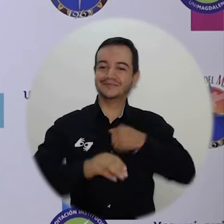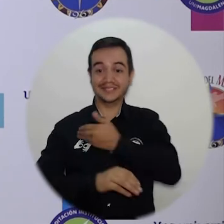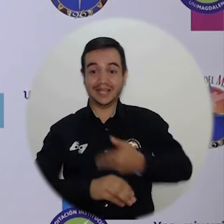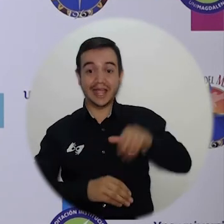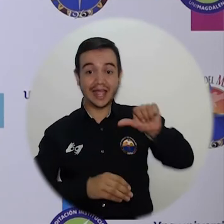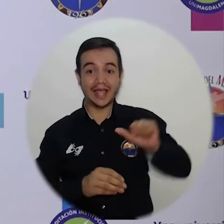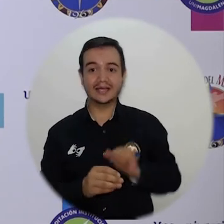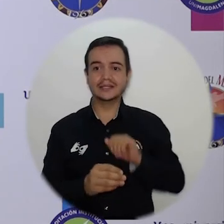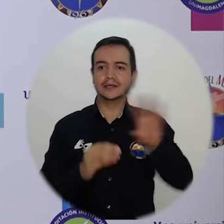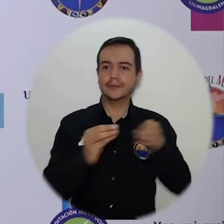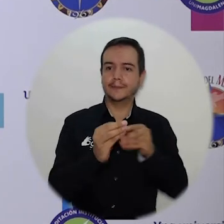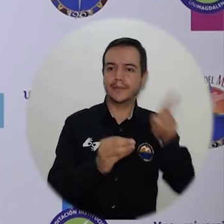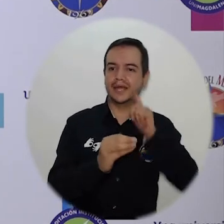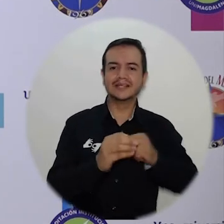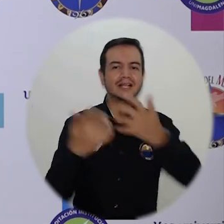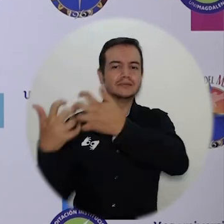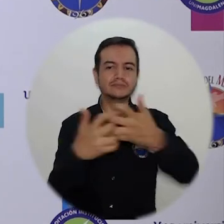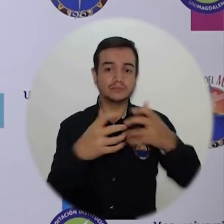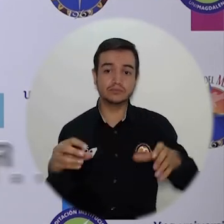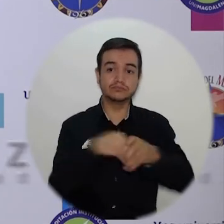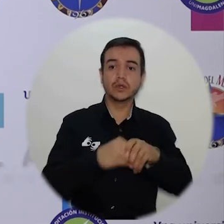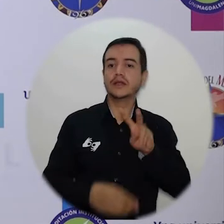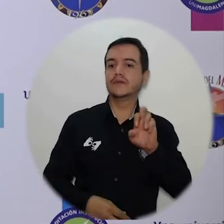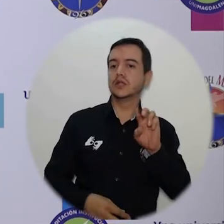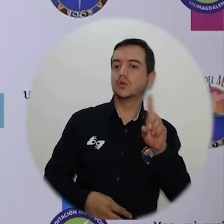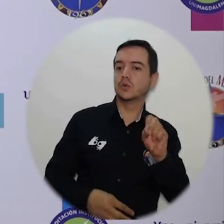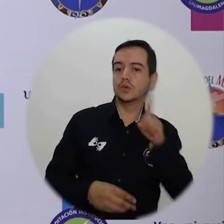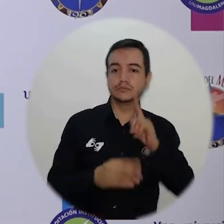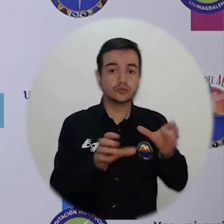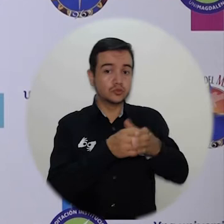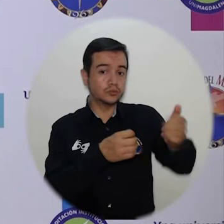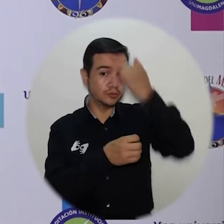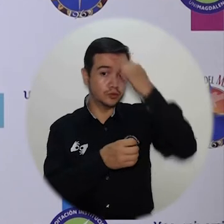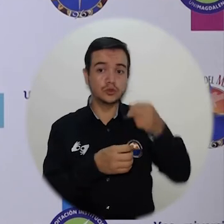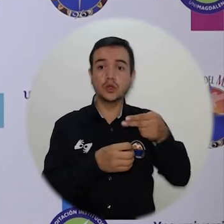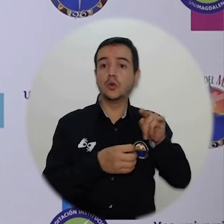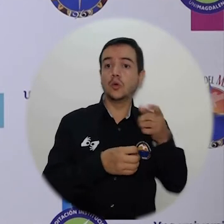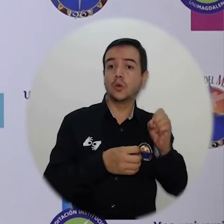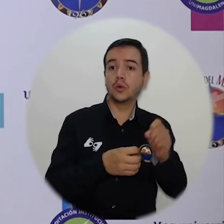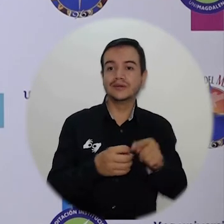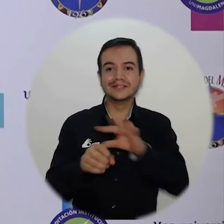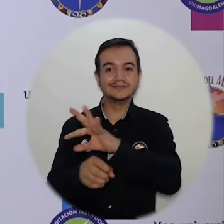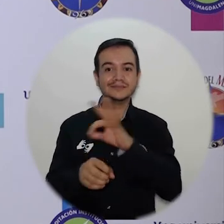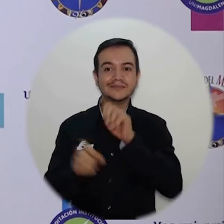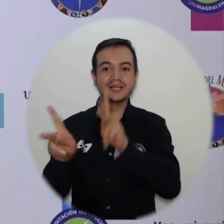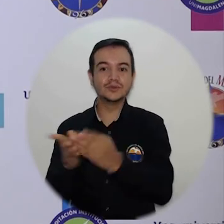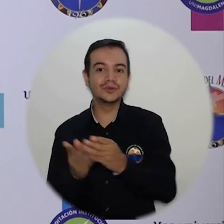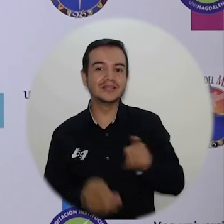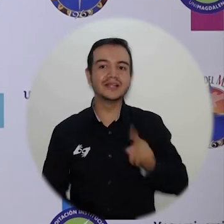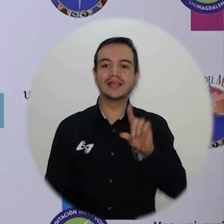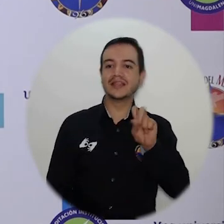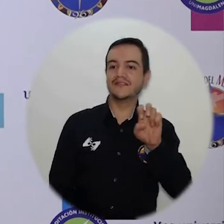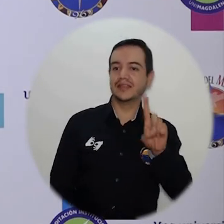Verdugo, el representante docente, el profesor Hugo, el representante estudiantil, David, la representante de los egresados, la profe María